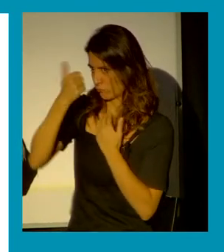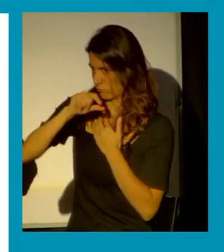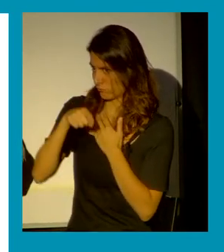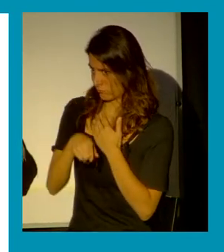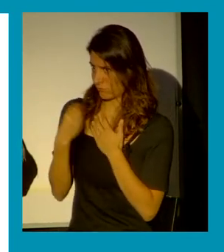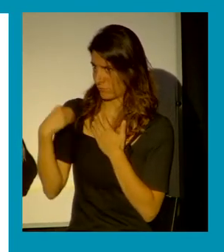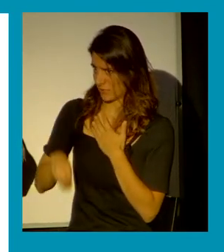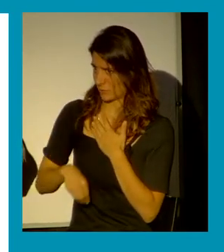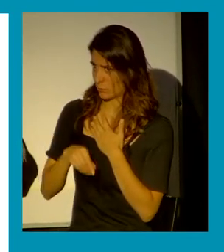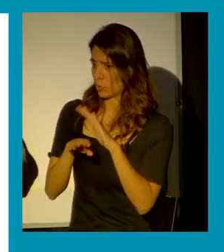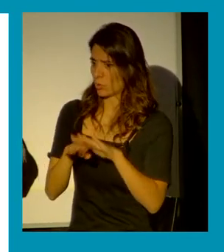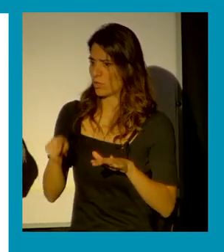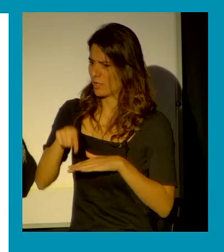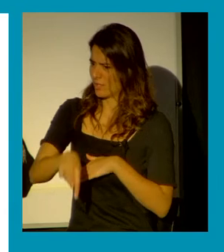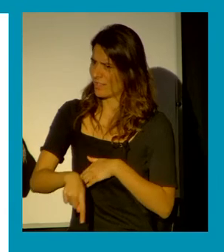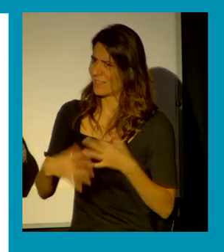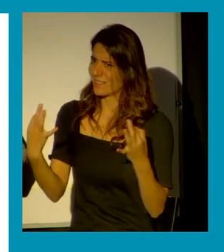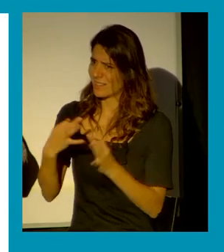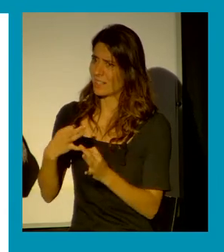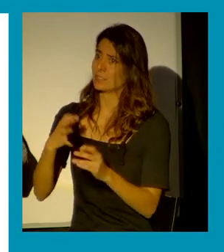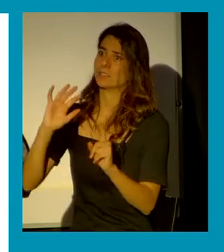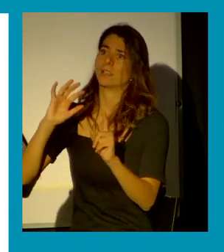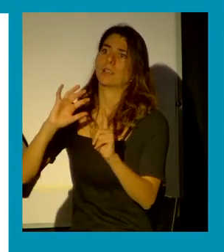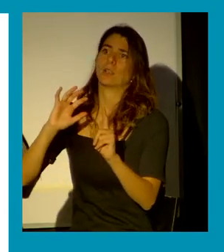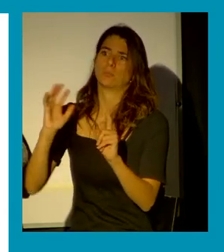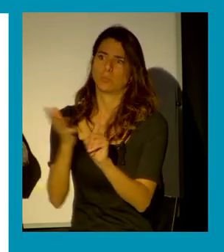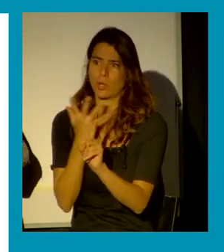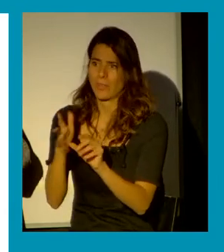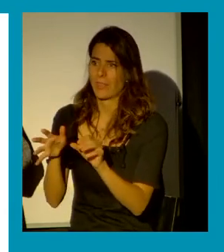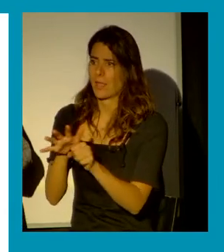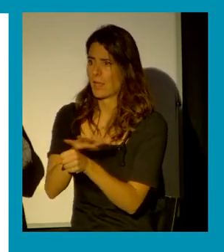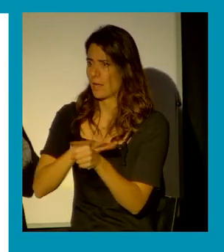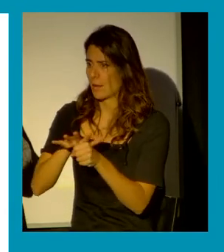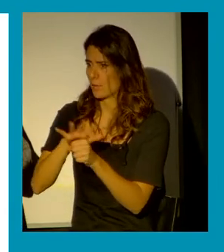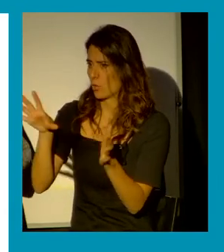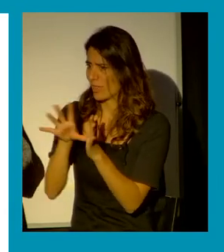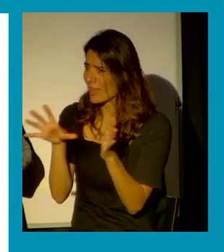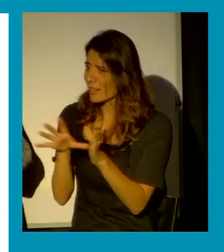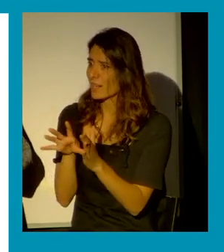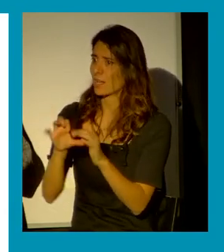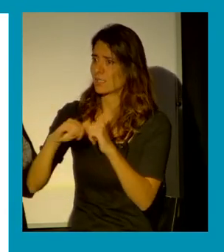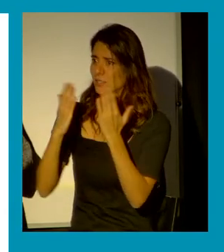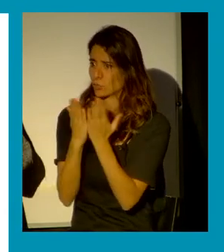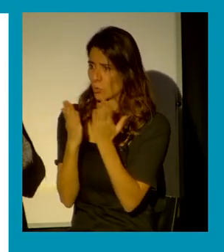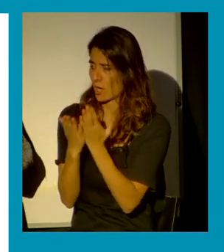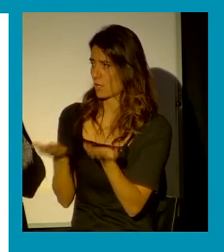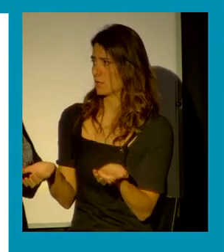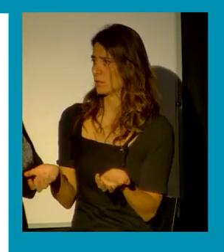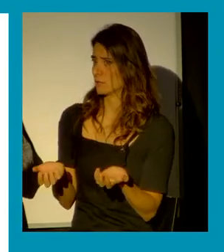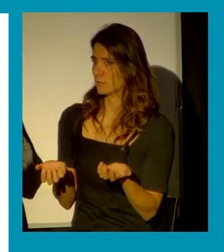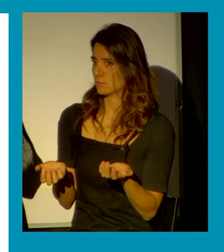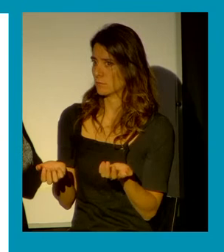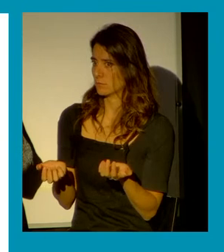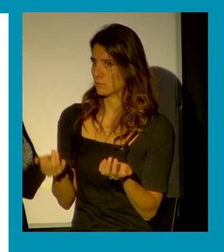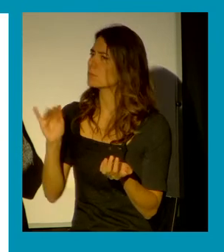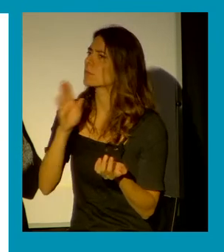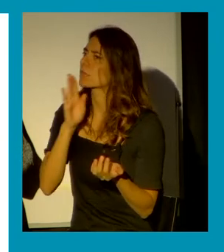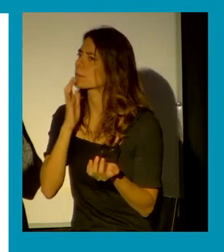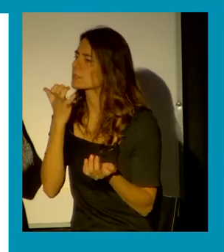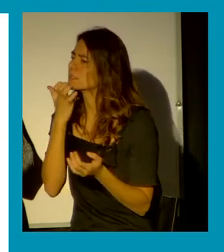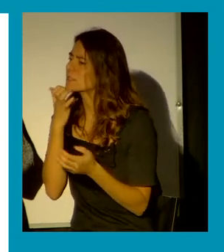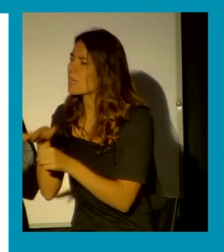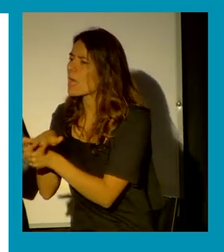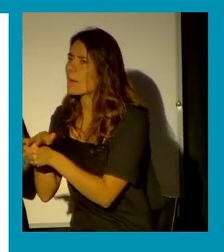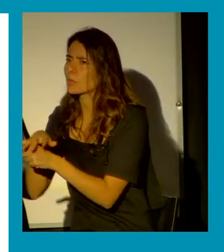cercanos, escolares, de protección y luego entraremos en la violencia en los ámbitos familiares.